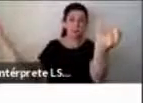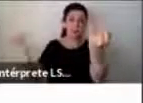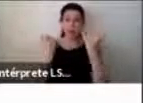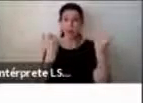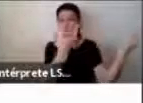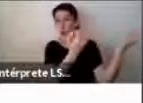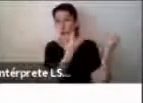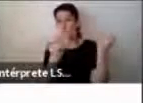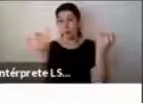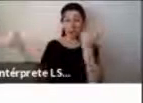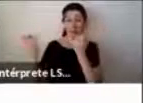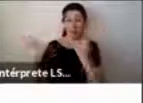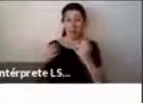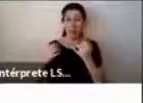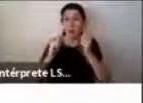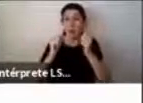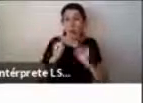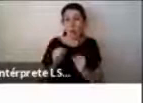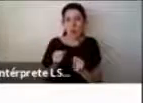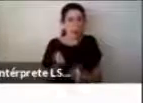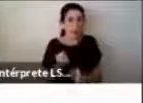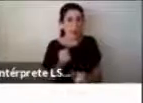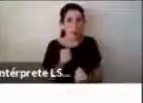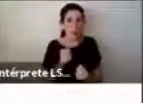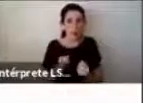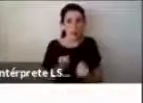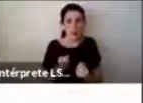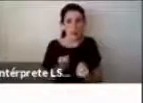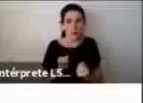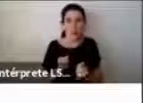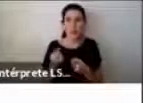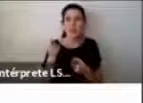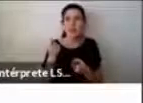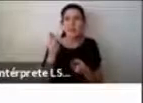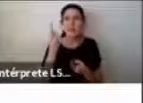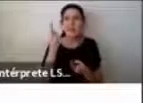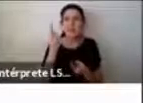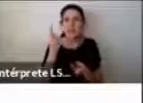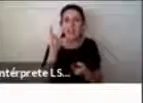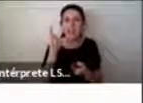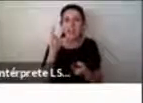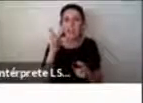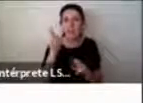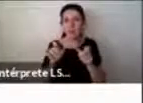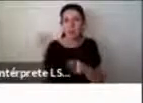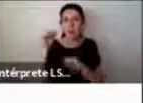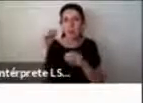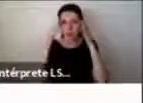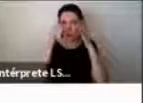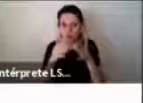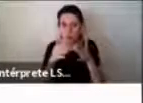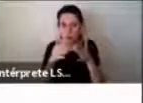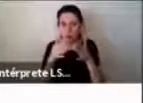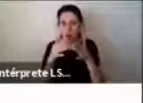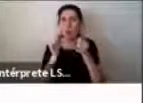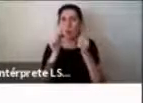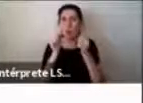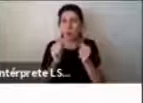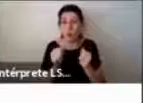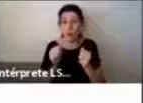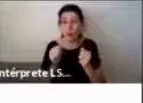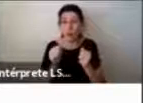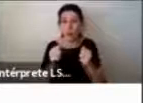por qué una persona dentro del trastorno del espectro autista puede presentar ciertas conductas más estresantes o